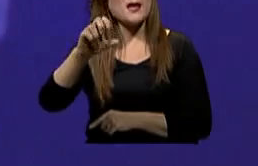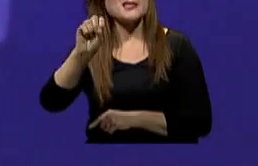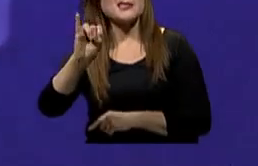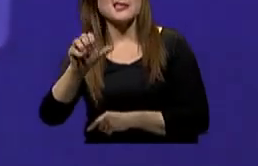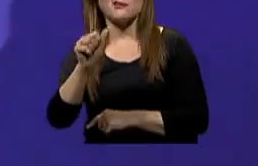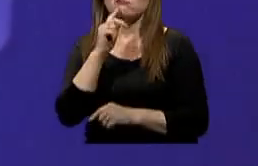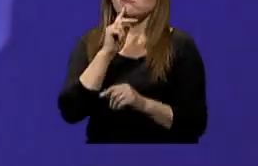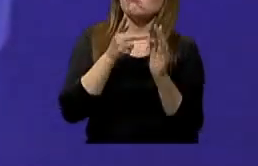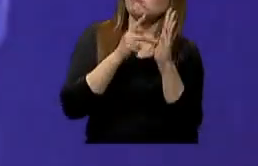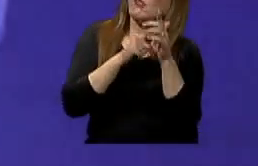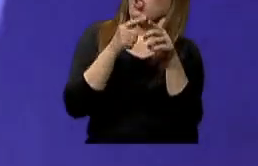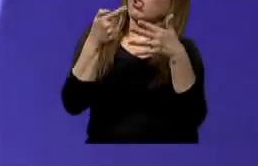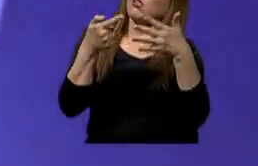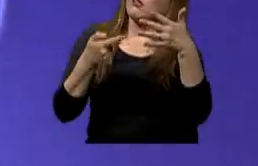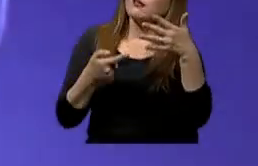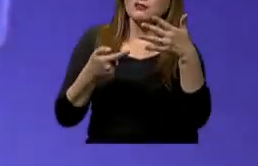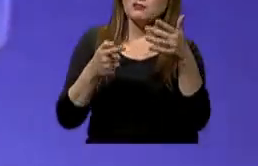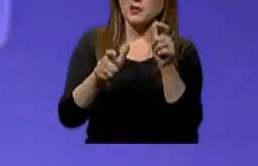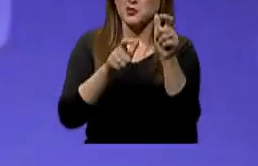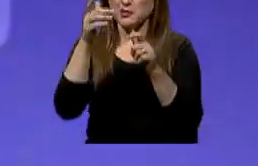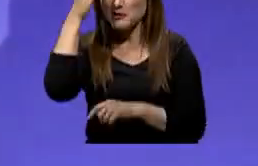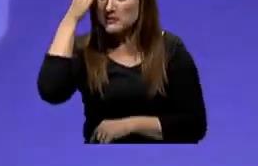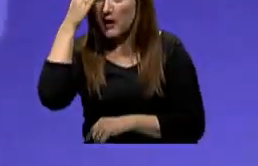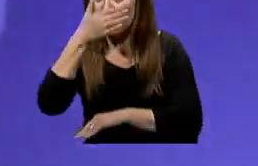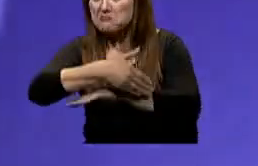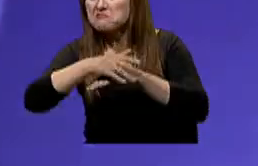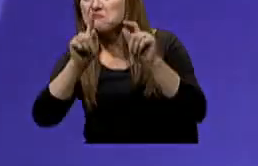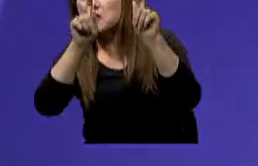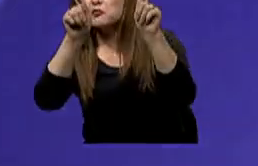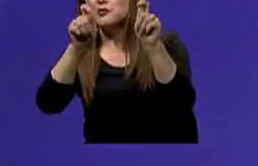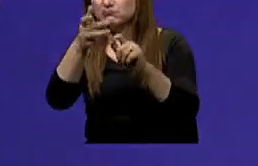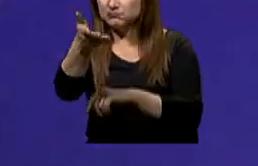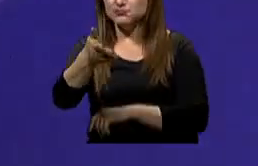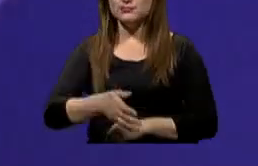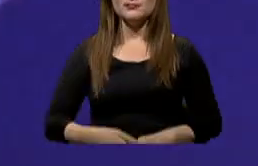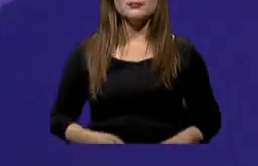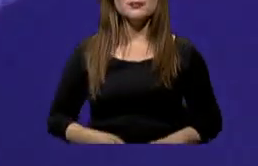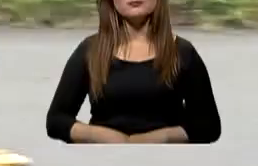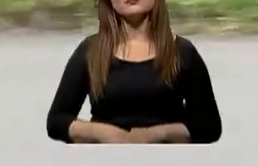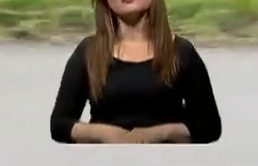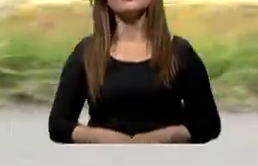significados, pero ¿será que la gente en las calles sabe de esto? Veamos qué nos dijeron.